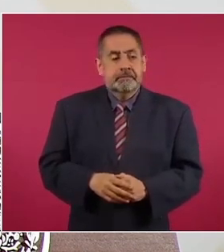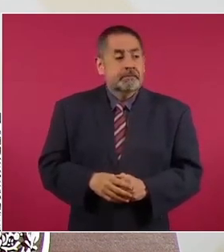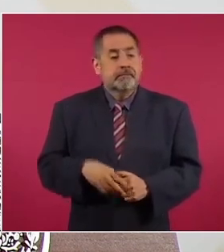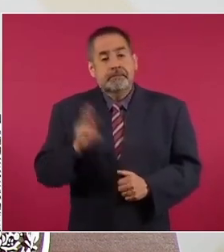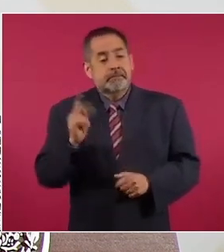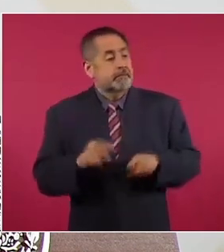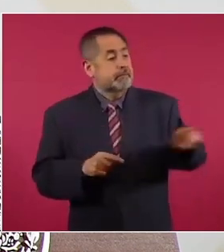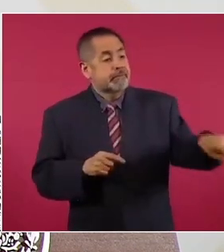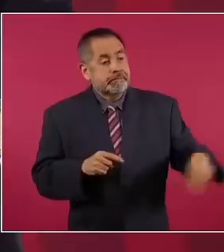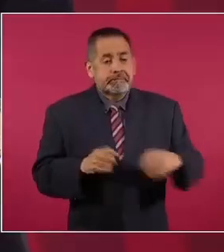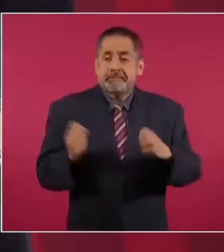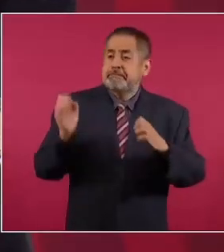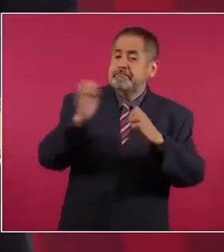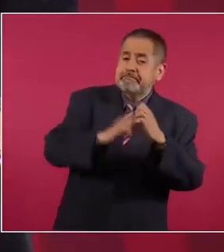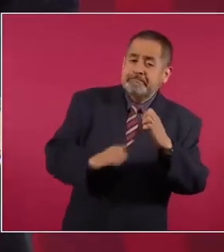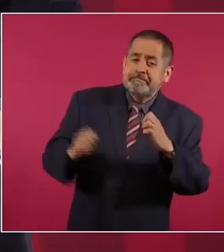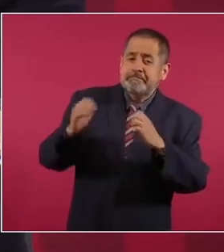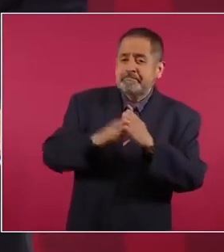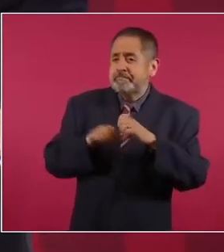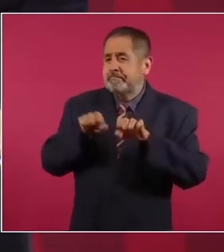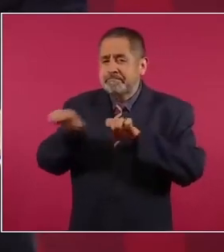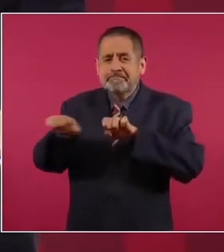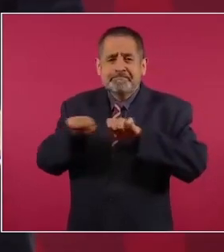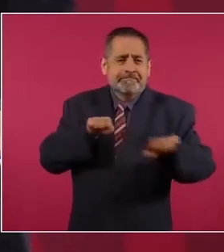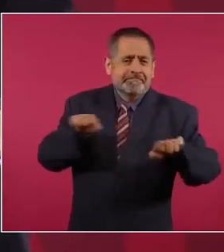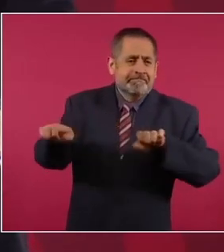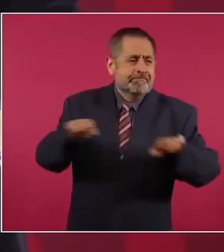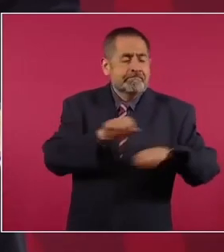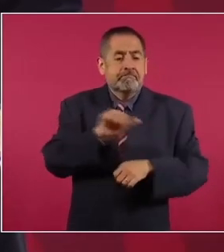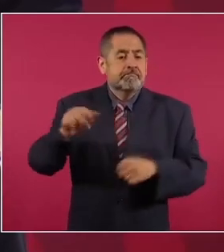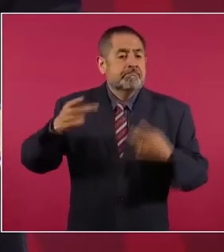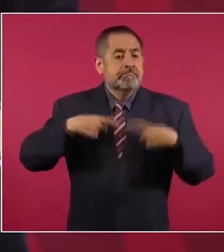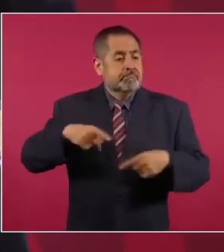engañando a la gente, este es Loret.